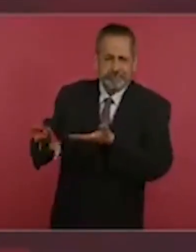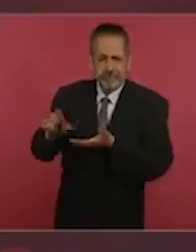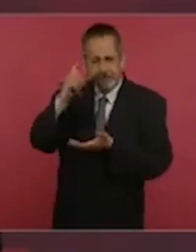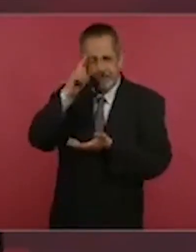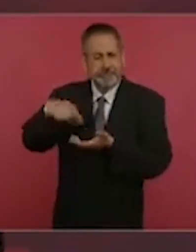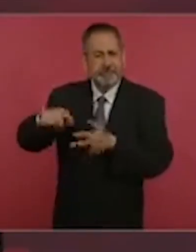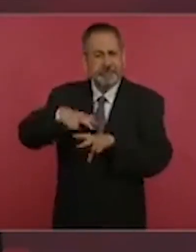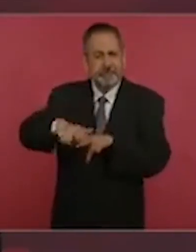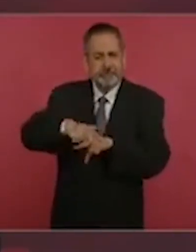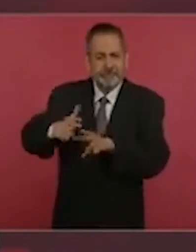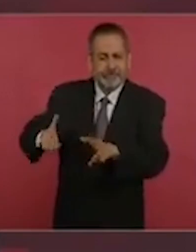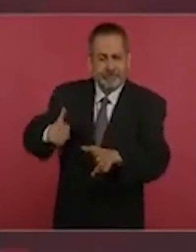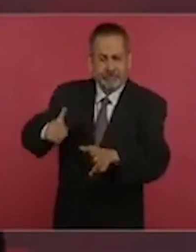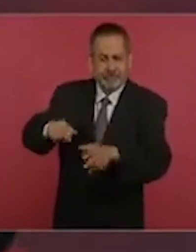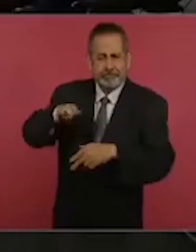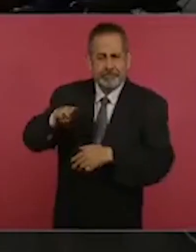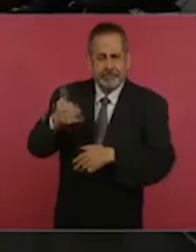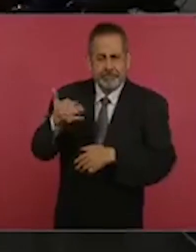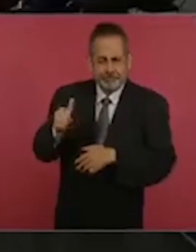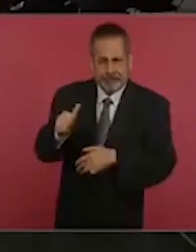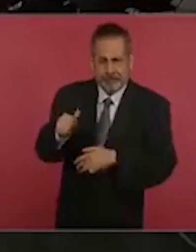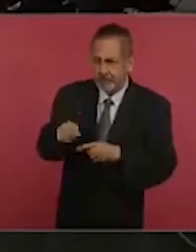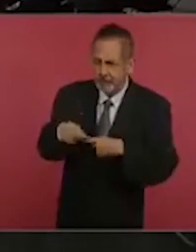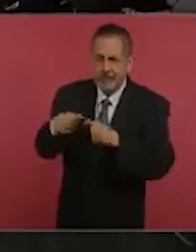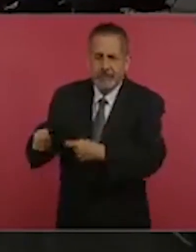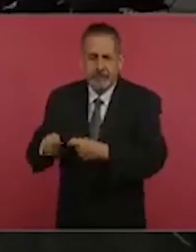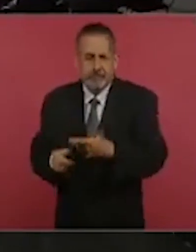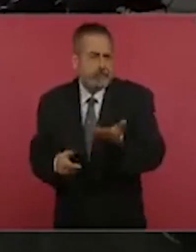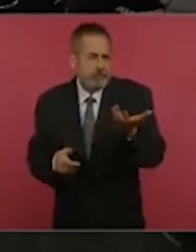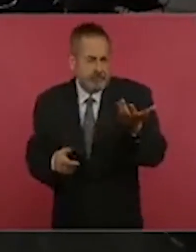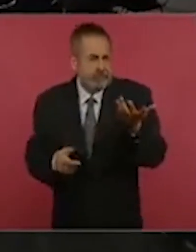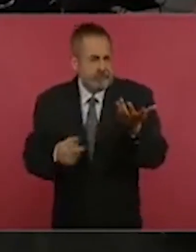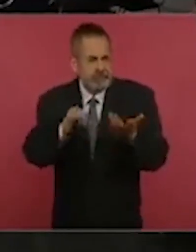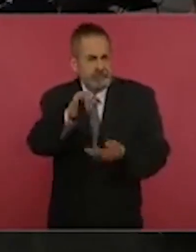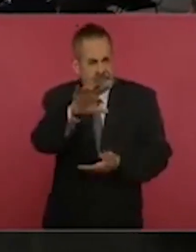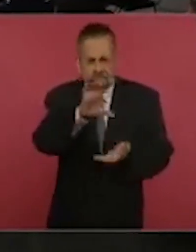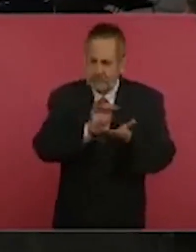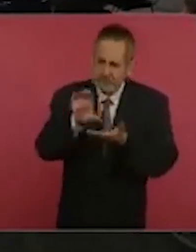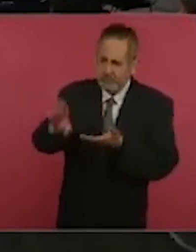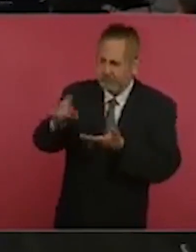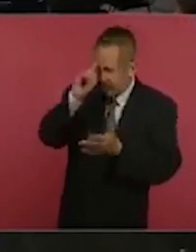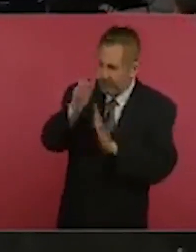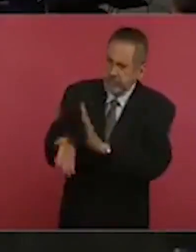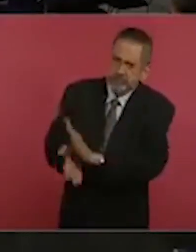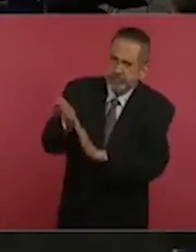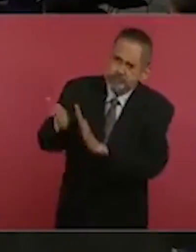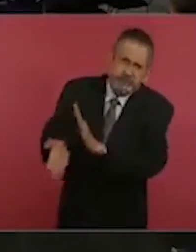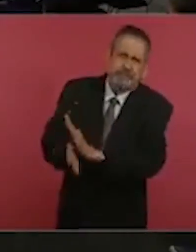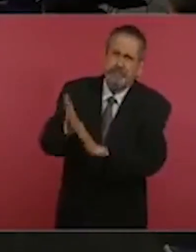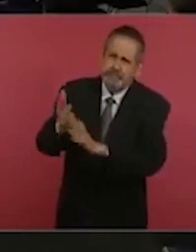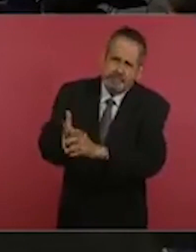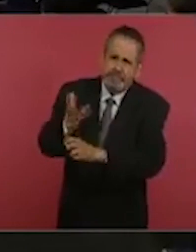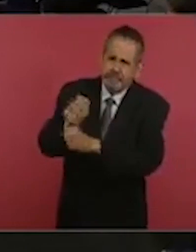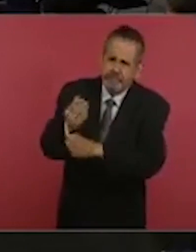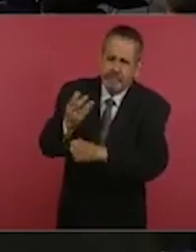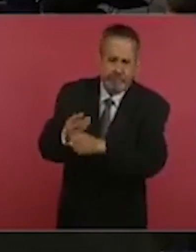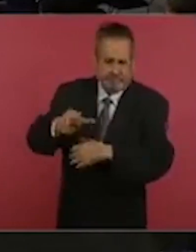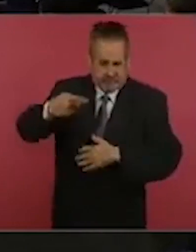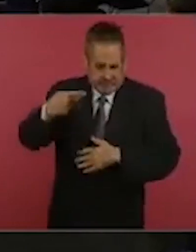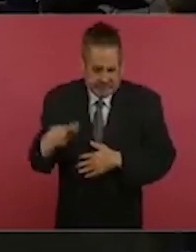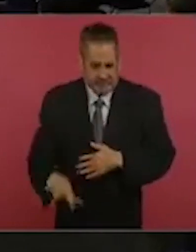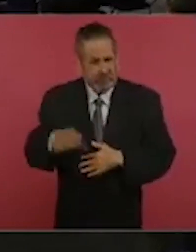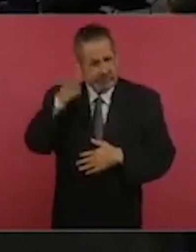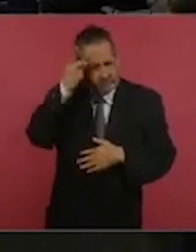Maya, pues es para la construcción de la obra, es una obra pública.